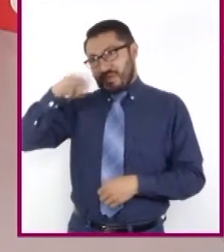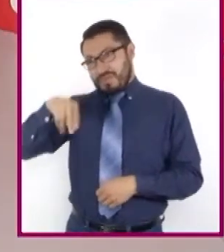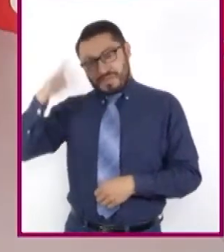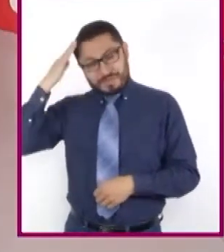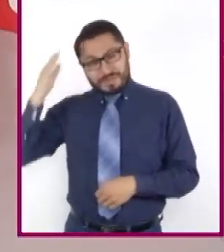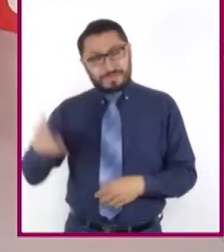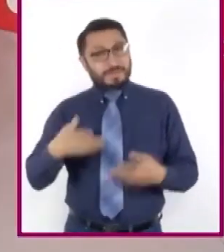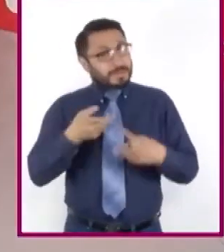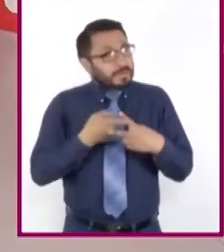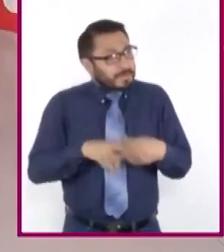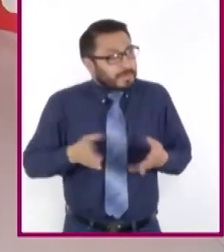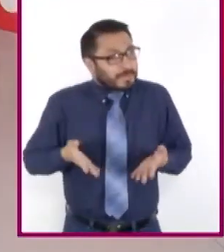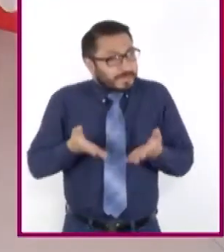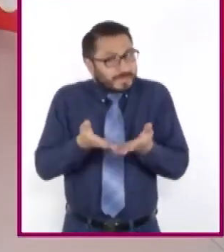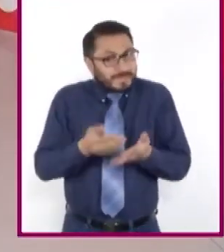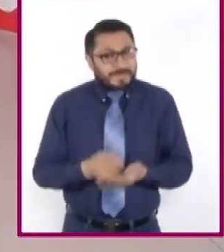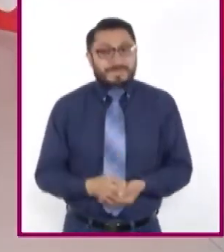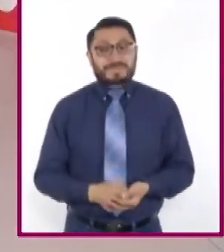¡Perfecto!